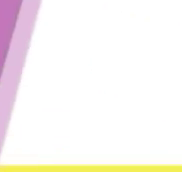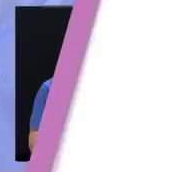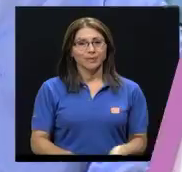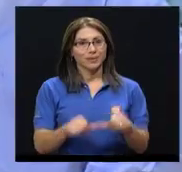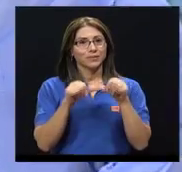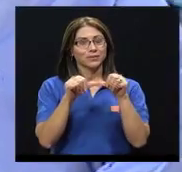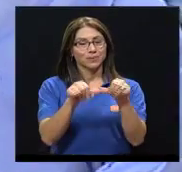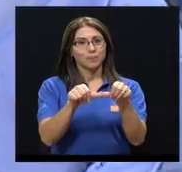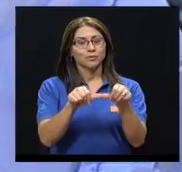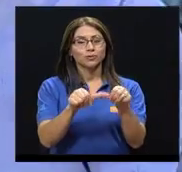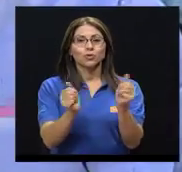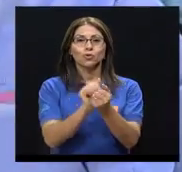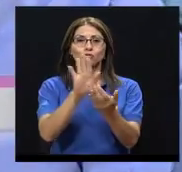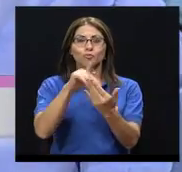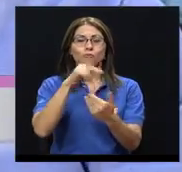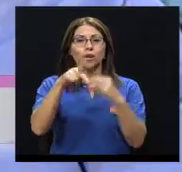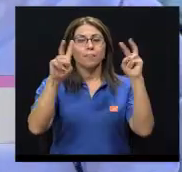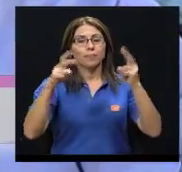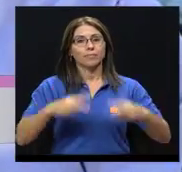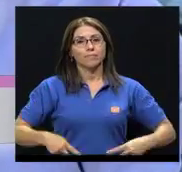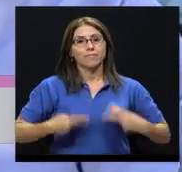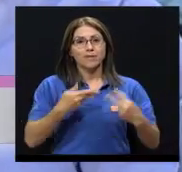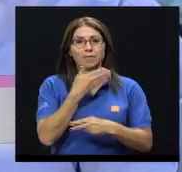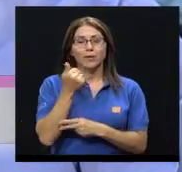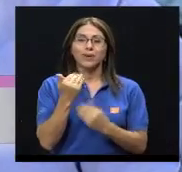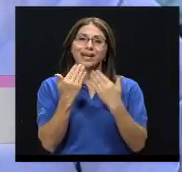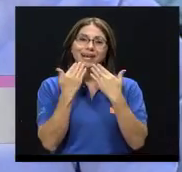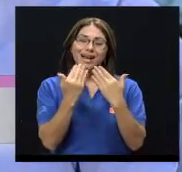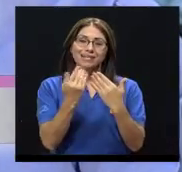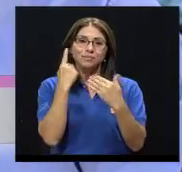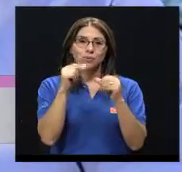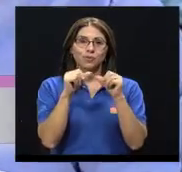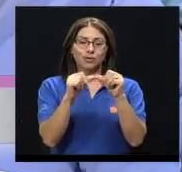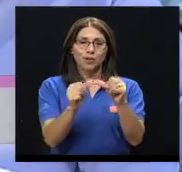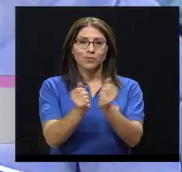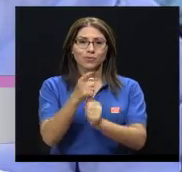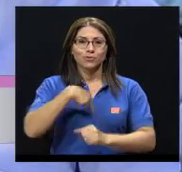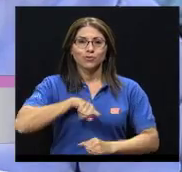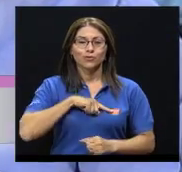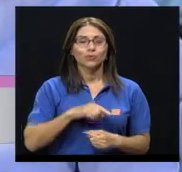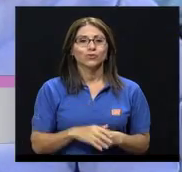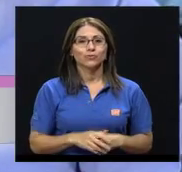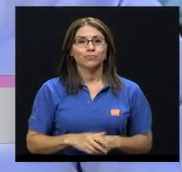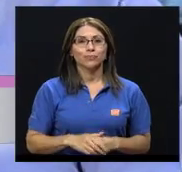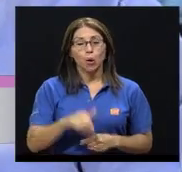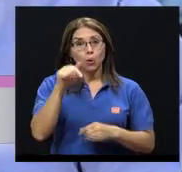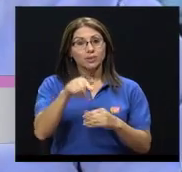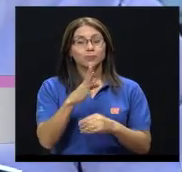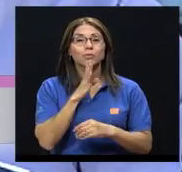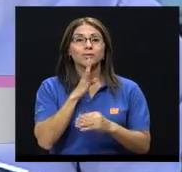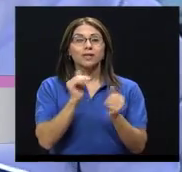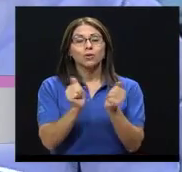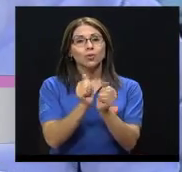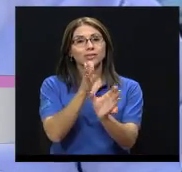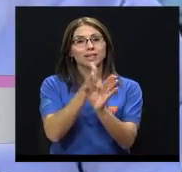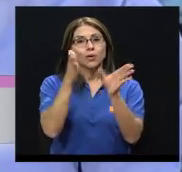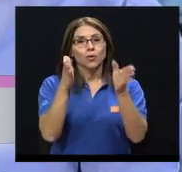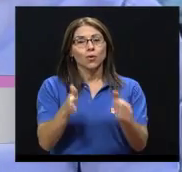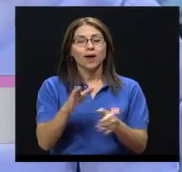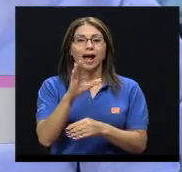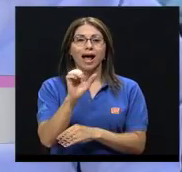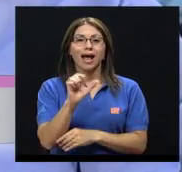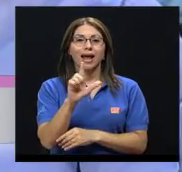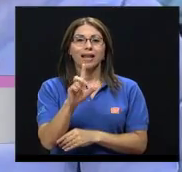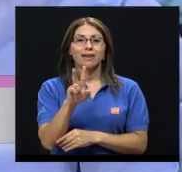Estamos de regreso con su programa Vivir Mejor. Gracias por continuar con nosotros. Hoy estamos conversando con la